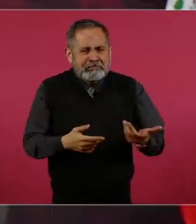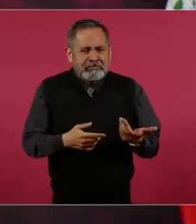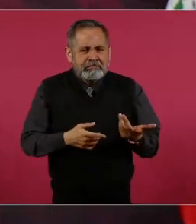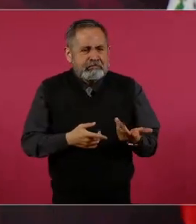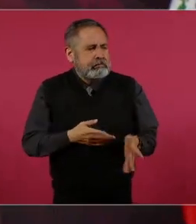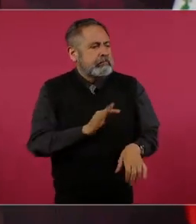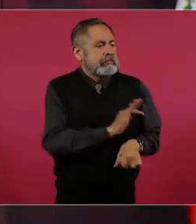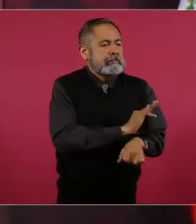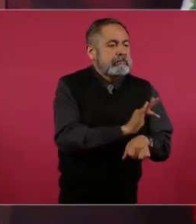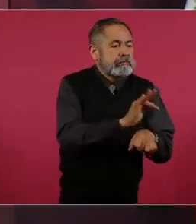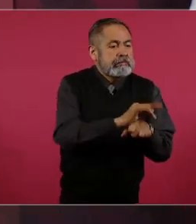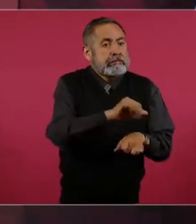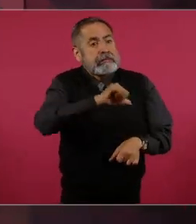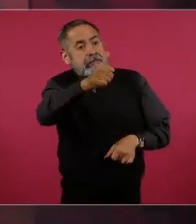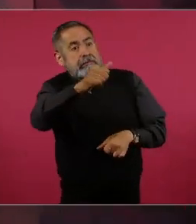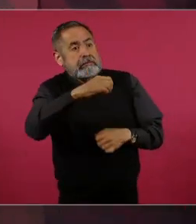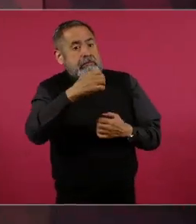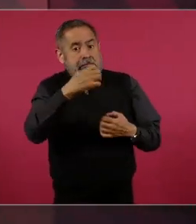protegiendo